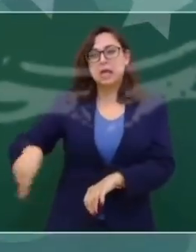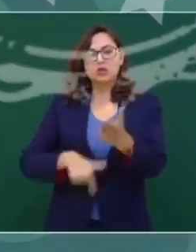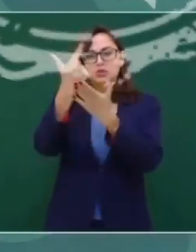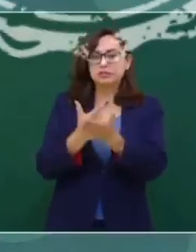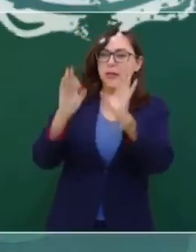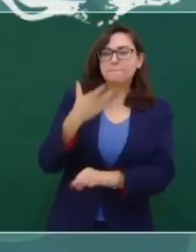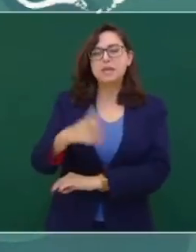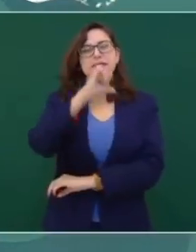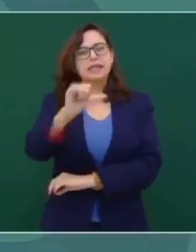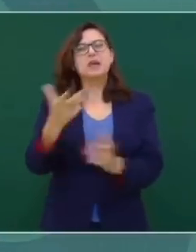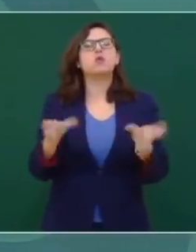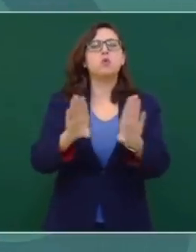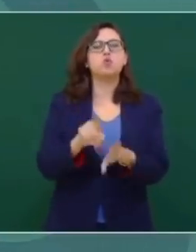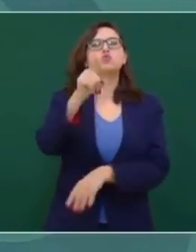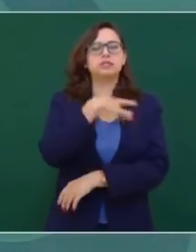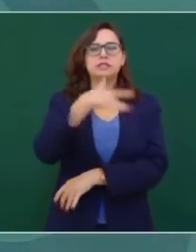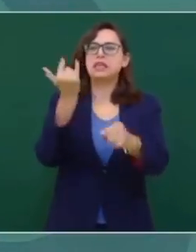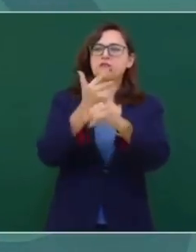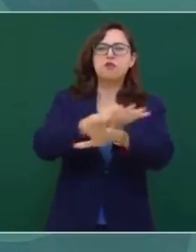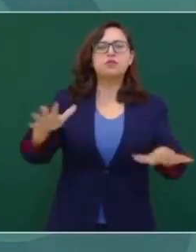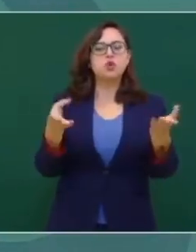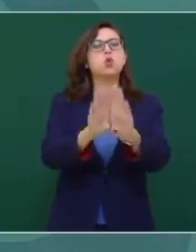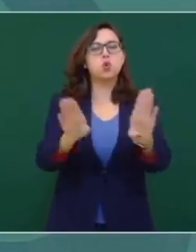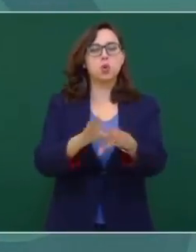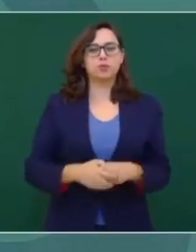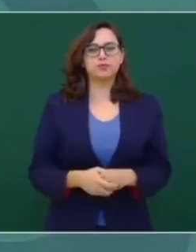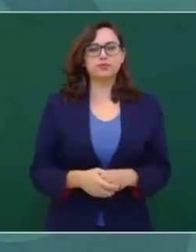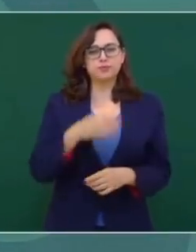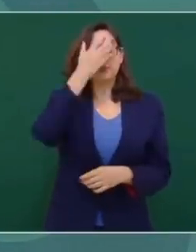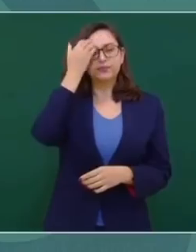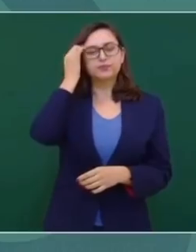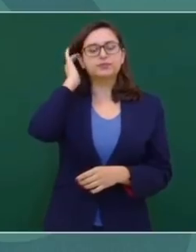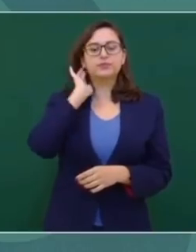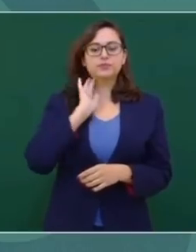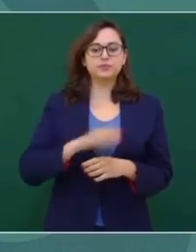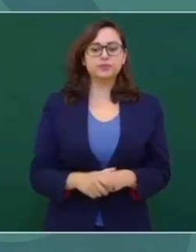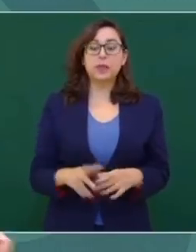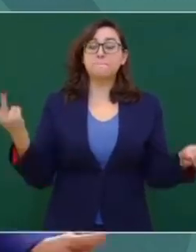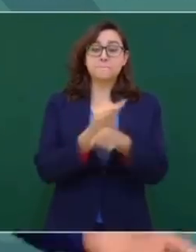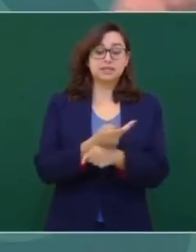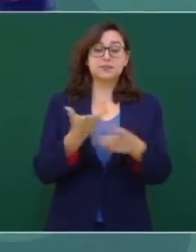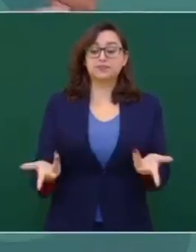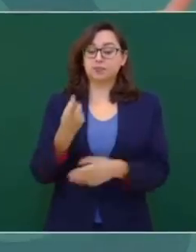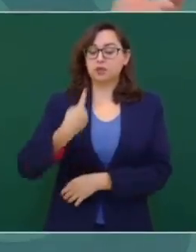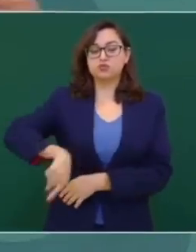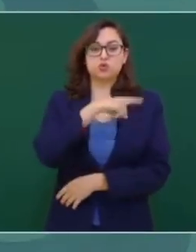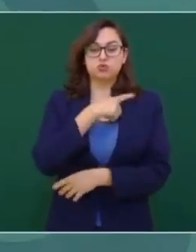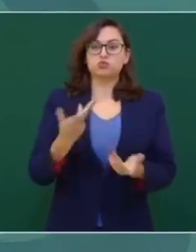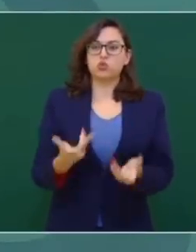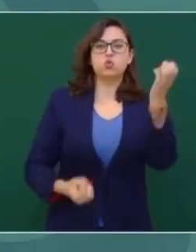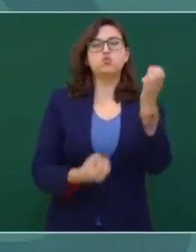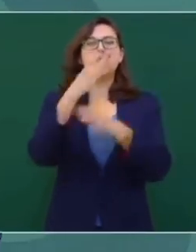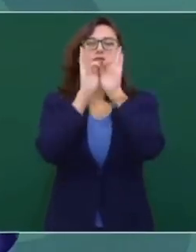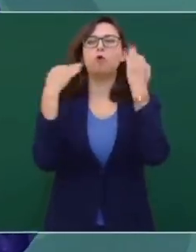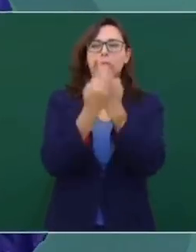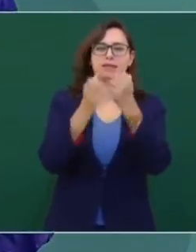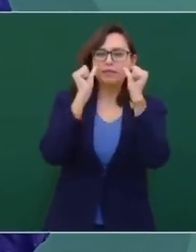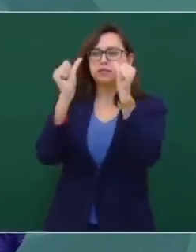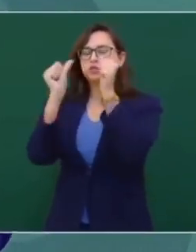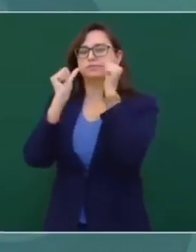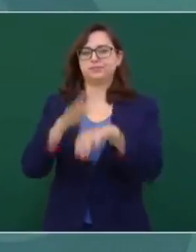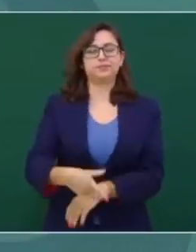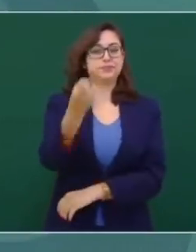Estamos iniciando un método nuevo para atender a damnificados. Antes compraban víveres